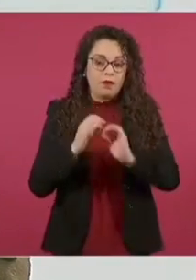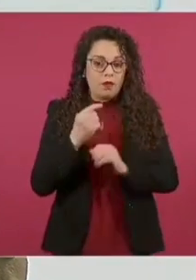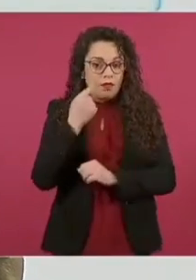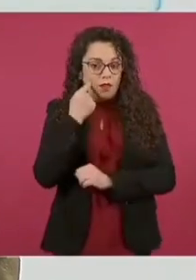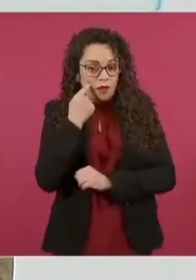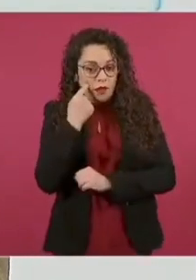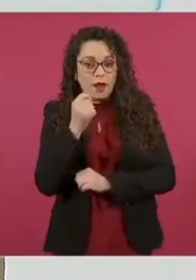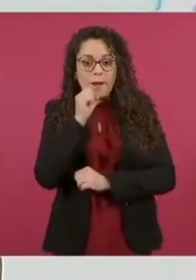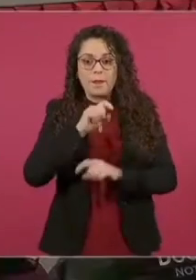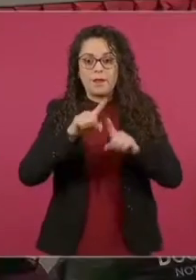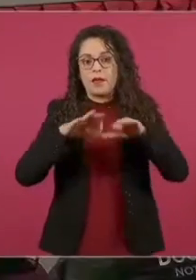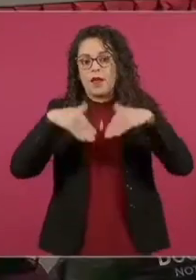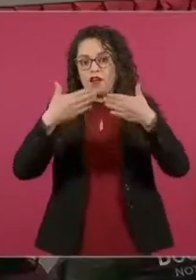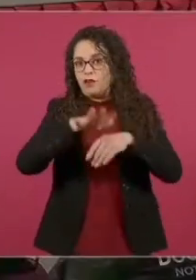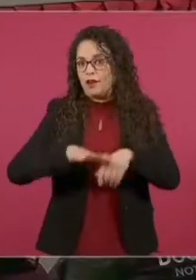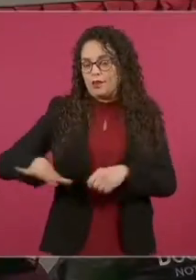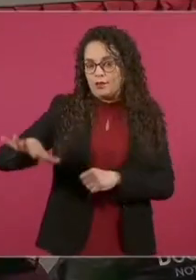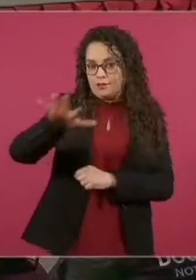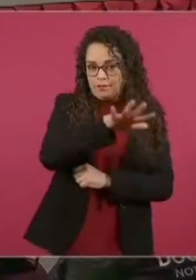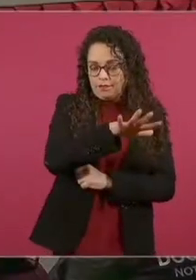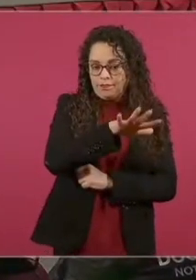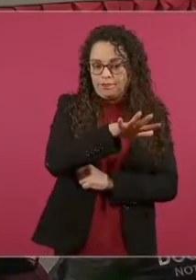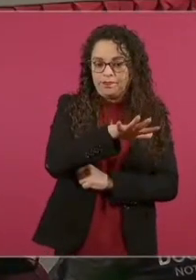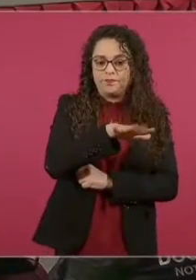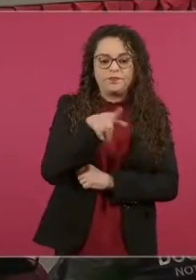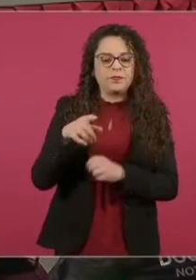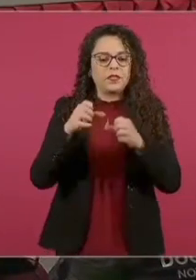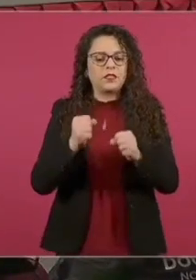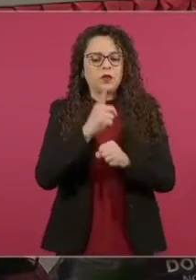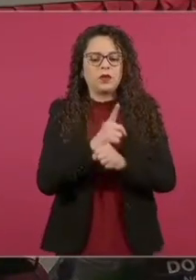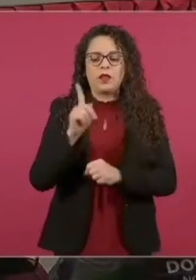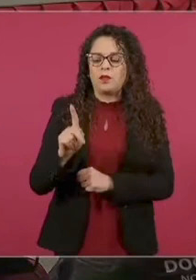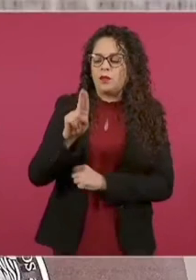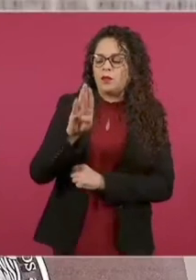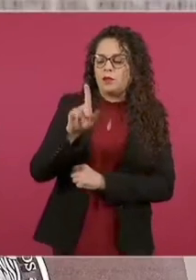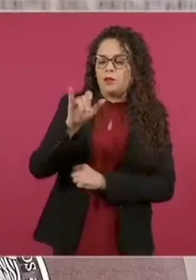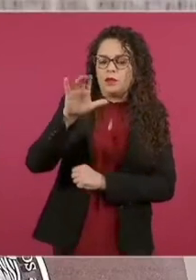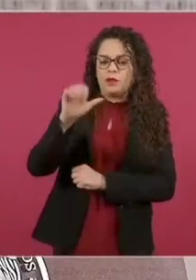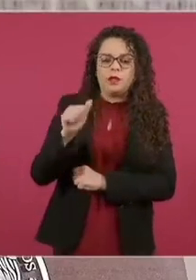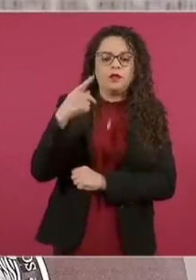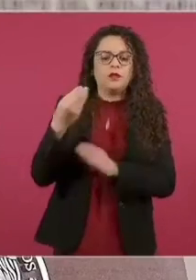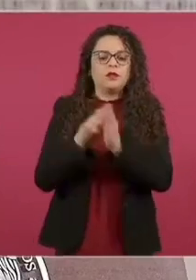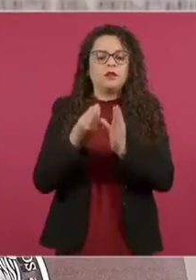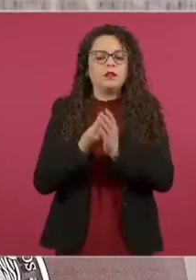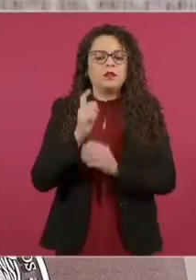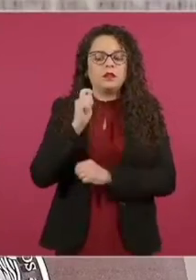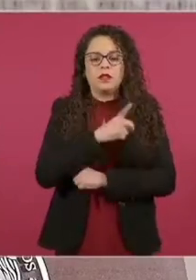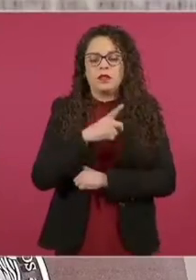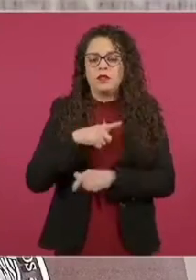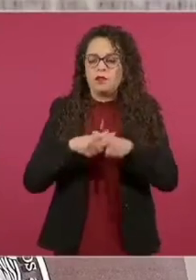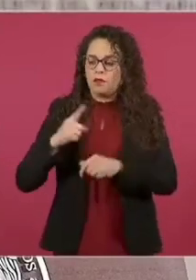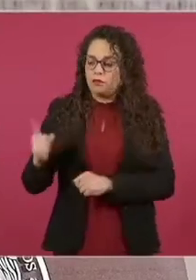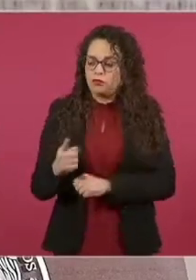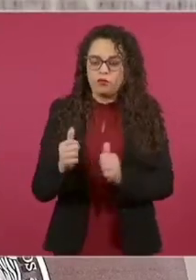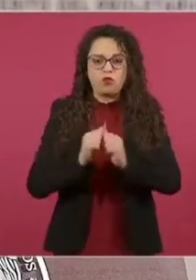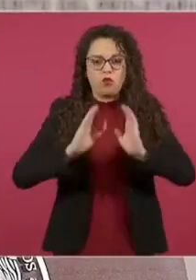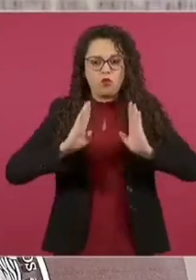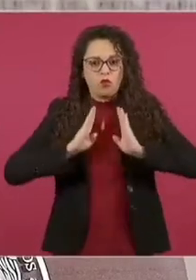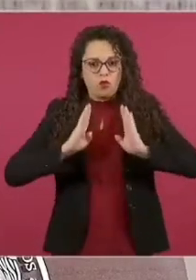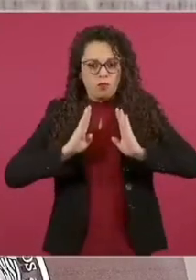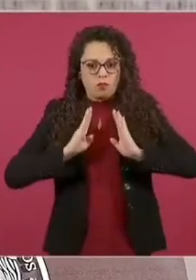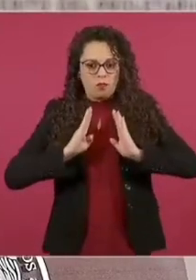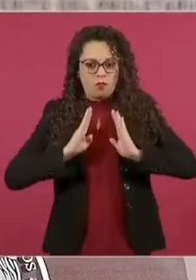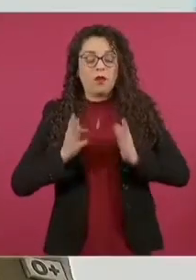Guardia Nacional se constituye como o forma parte, se formará parte de lo que es la Fuerza Armada Permanente, de tal manera que al